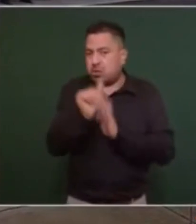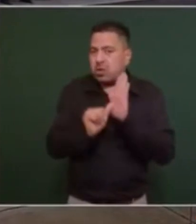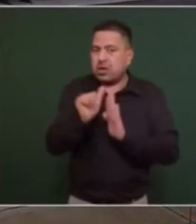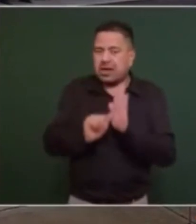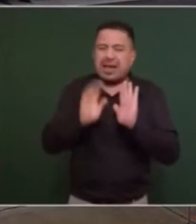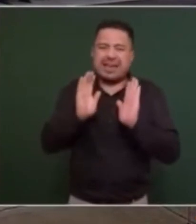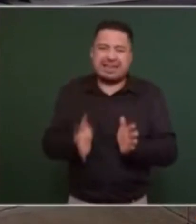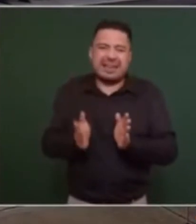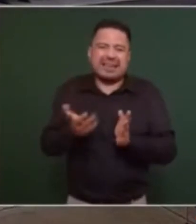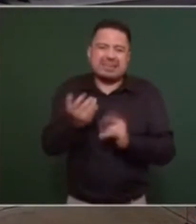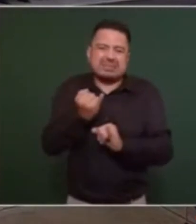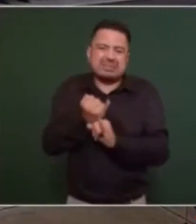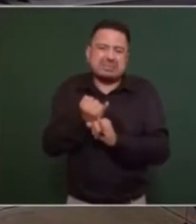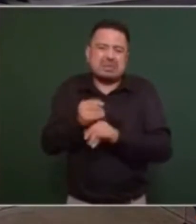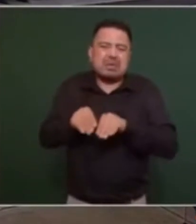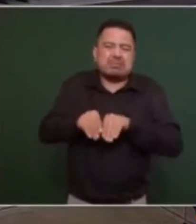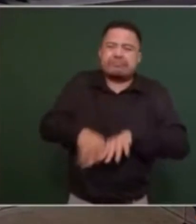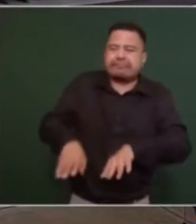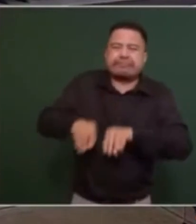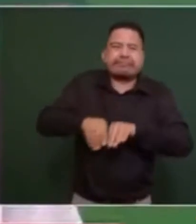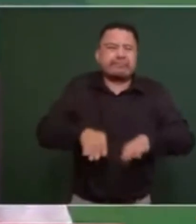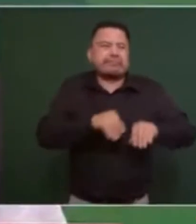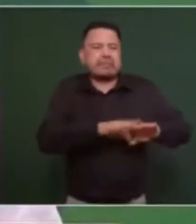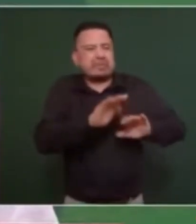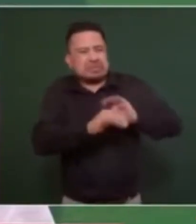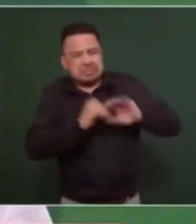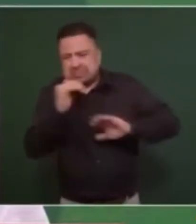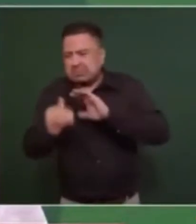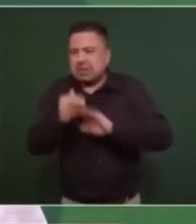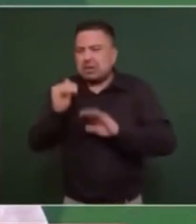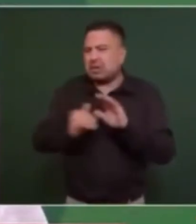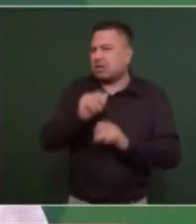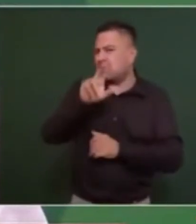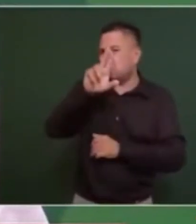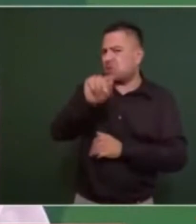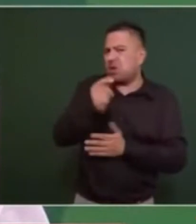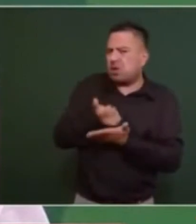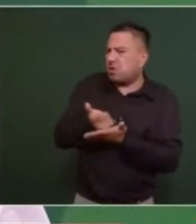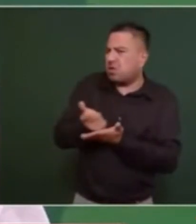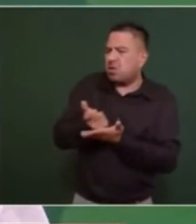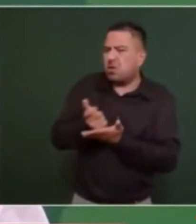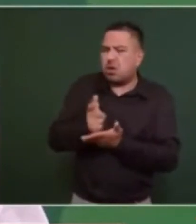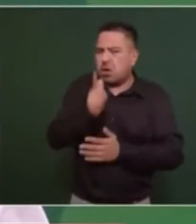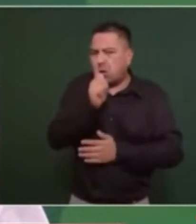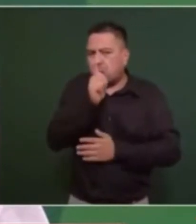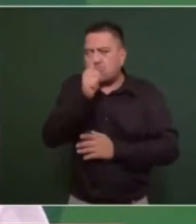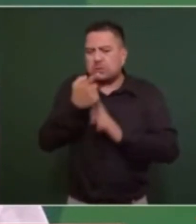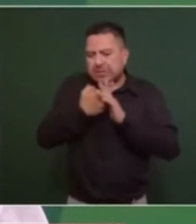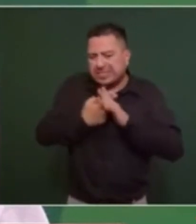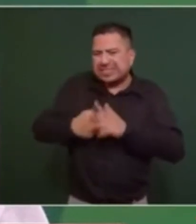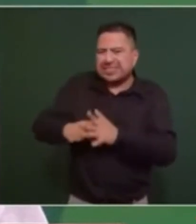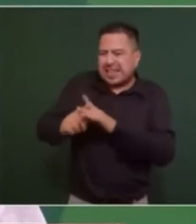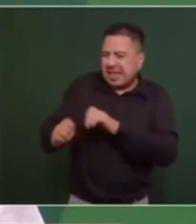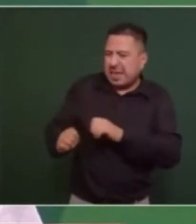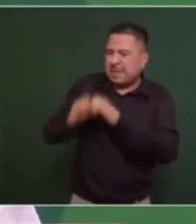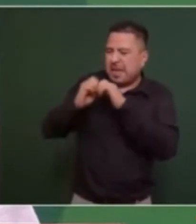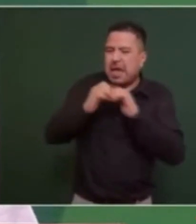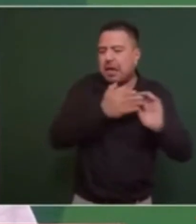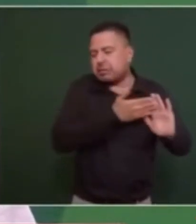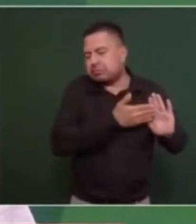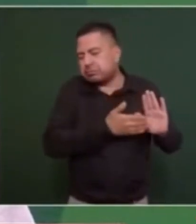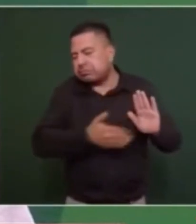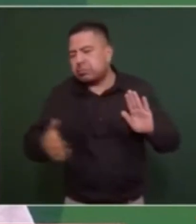comentarios en redes sociales, le reiteramos, no habrá cobro de luz a partir de la emergencia hasta los